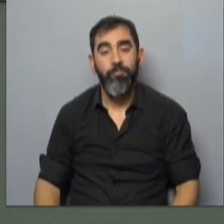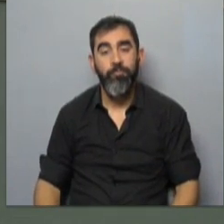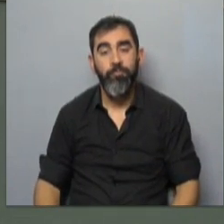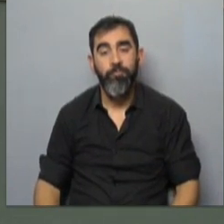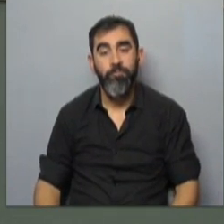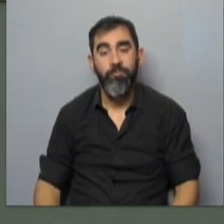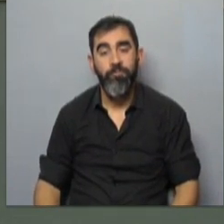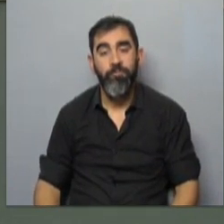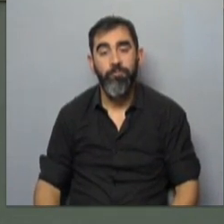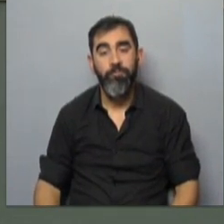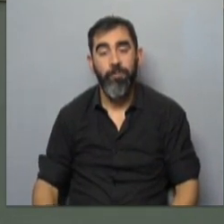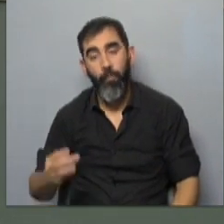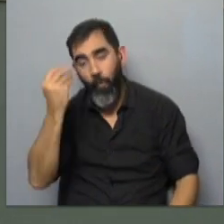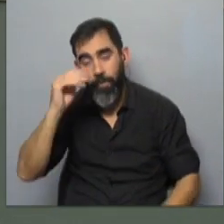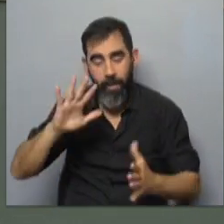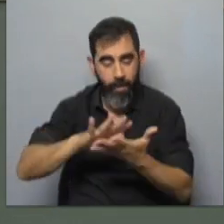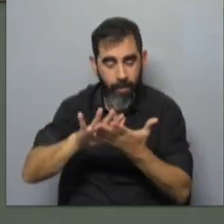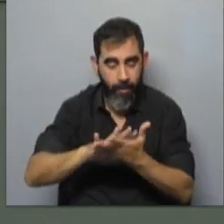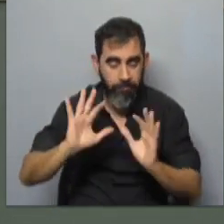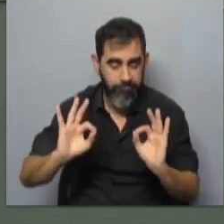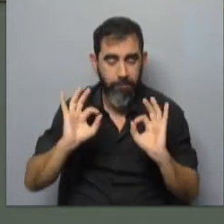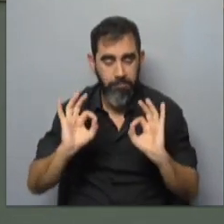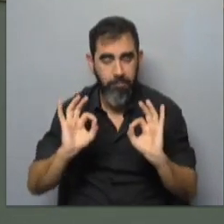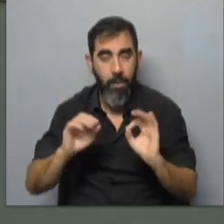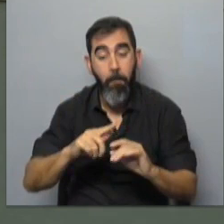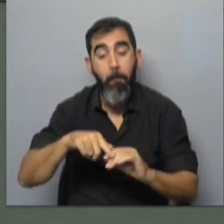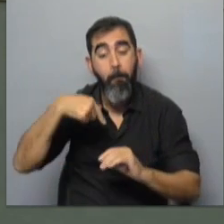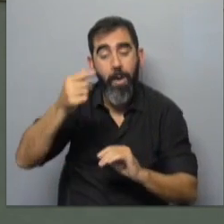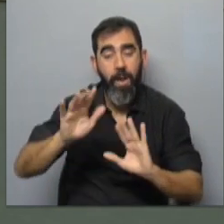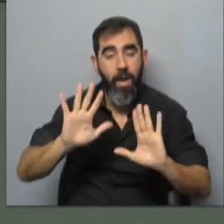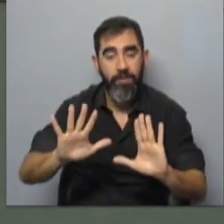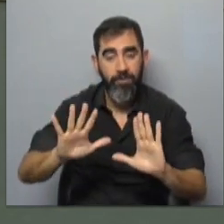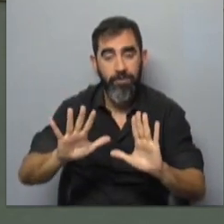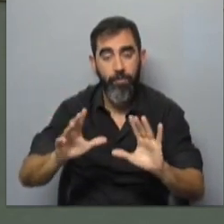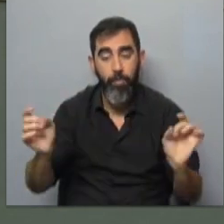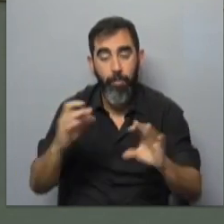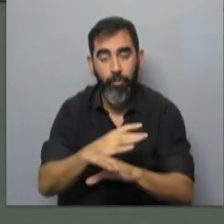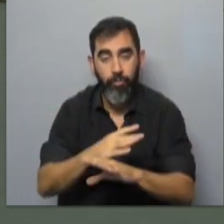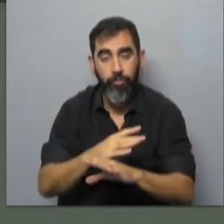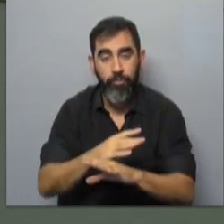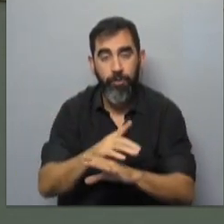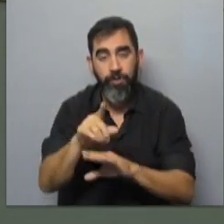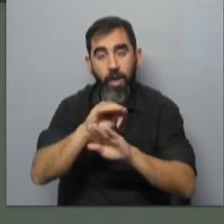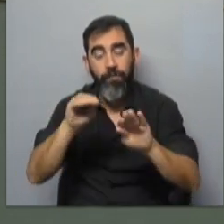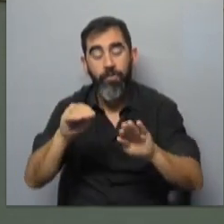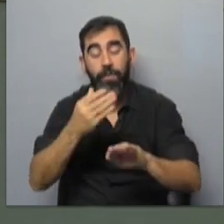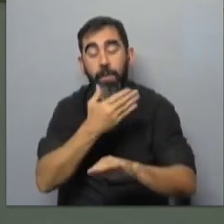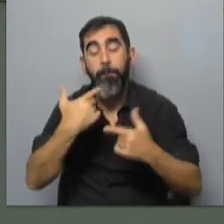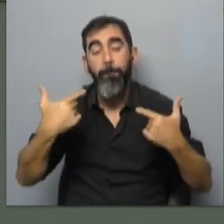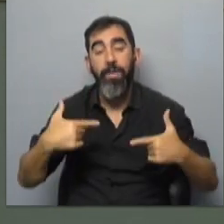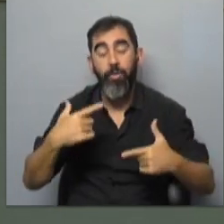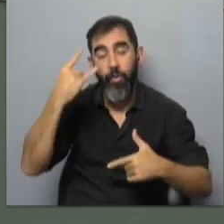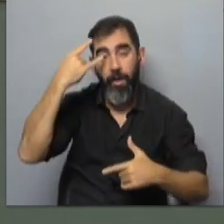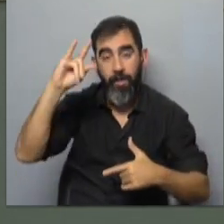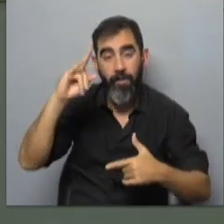Así que estaba repasando a ver si no me olvidaba de nada, pero no, a partir de mañana entonces esto quedará activo y este fue el anuncio entonces del ministro.